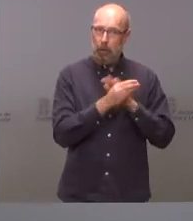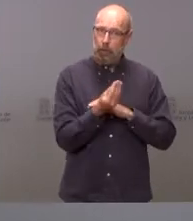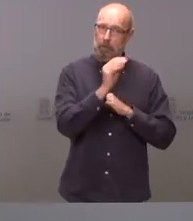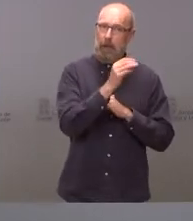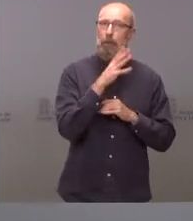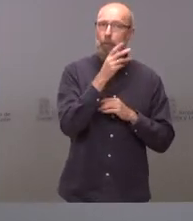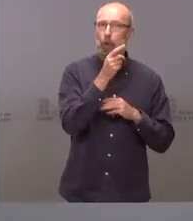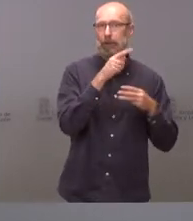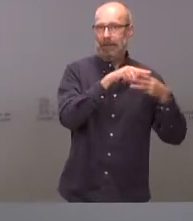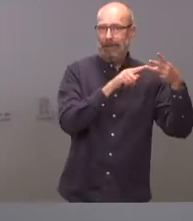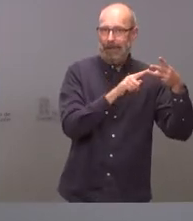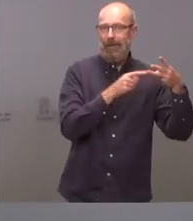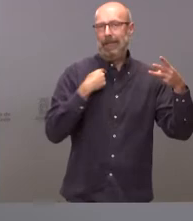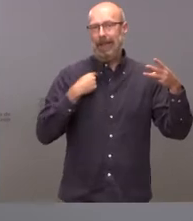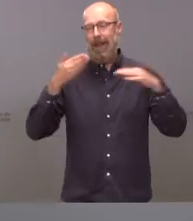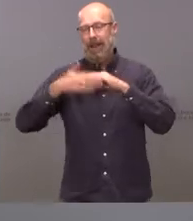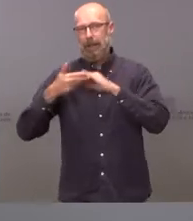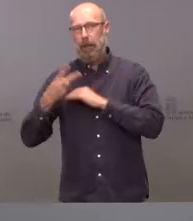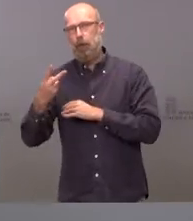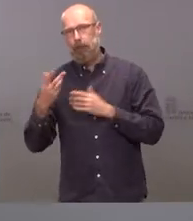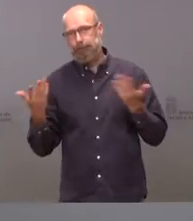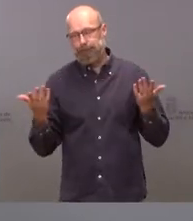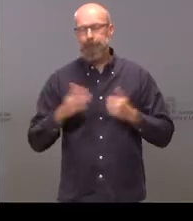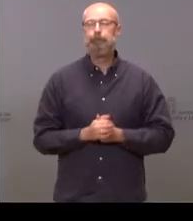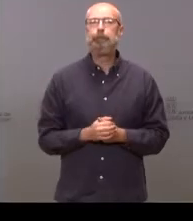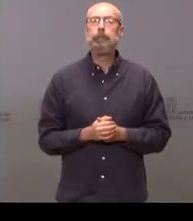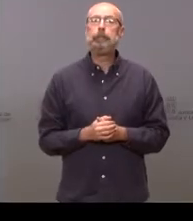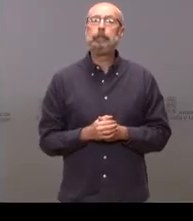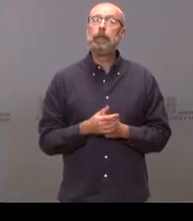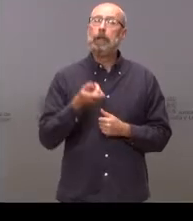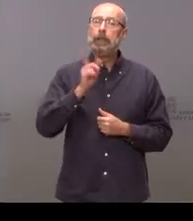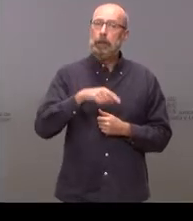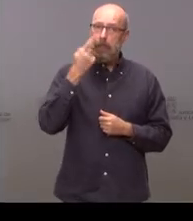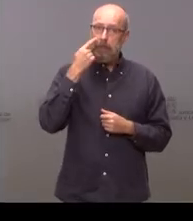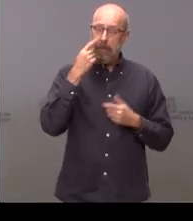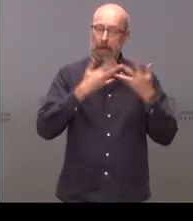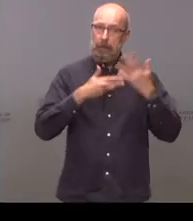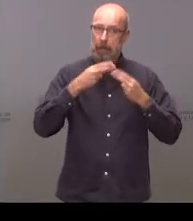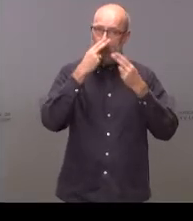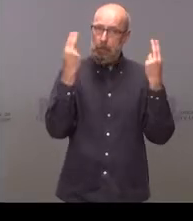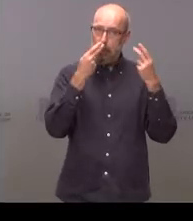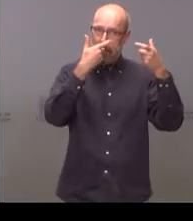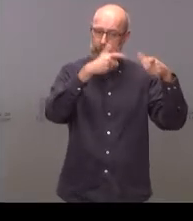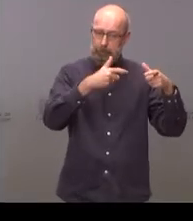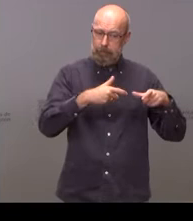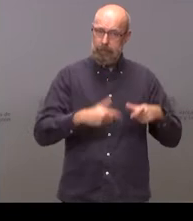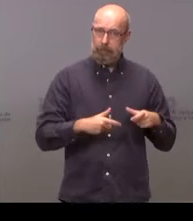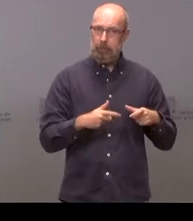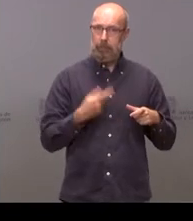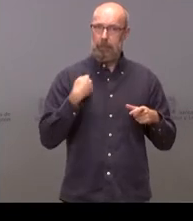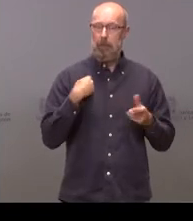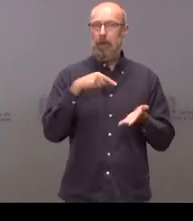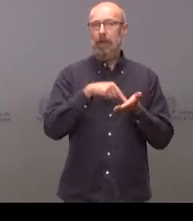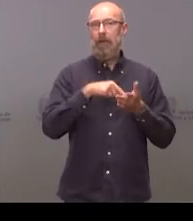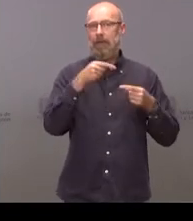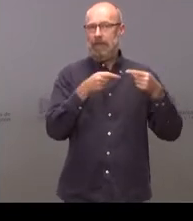mayor del que hubiera podido ser. Tienen ustedes la distribución por administraciones públicas del conjunto el déficit previsto para las administraciones españolas,